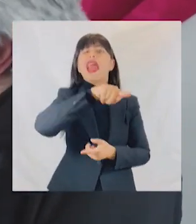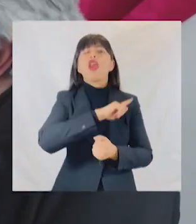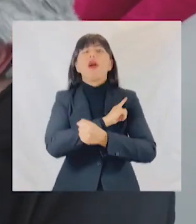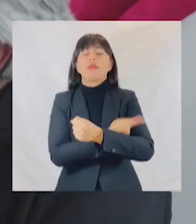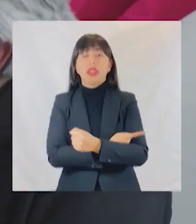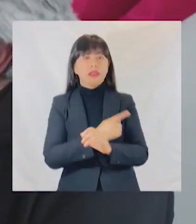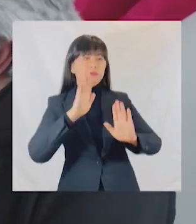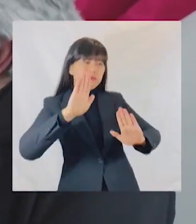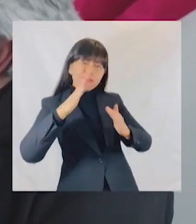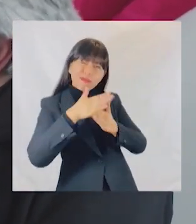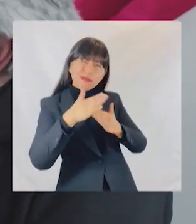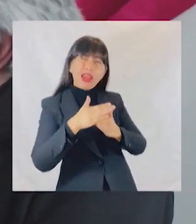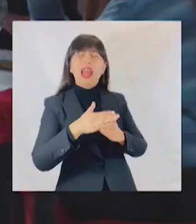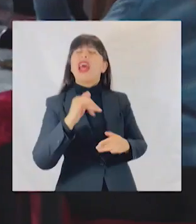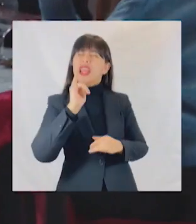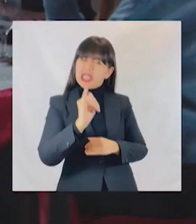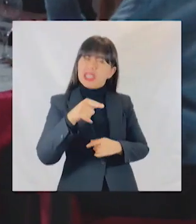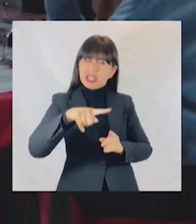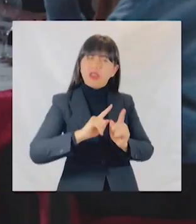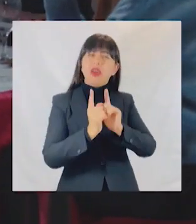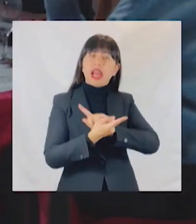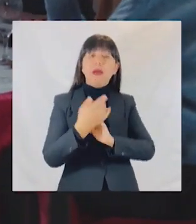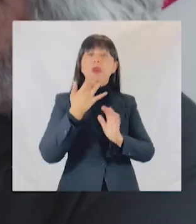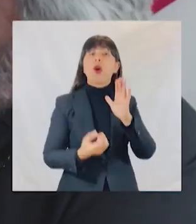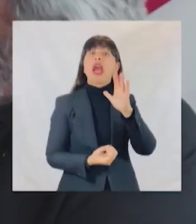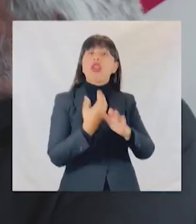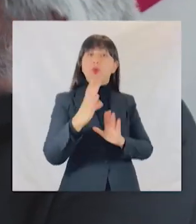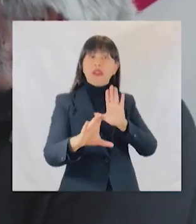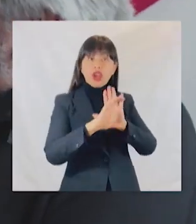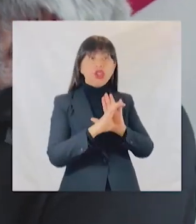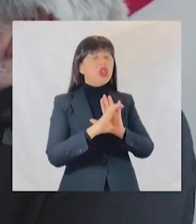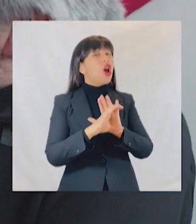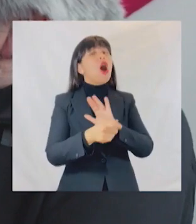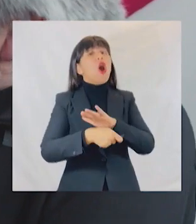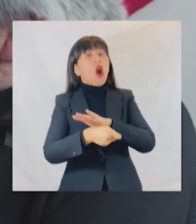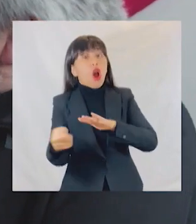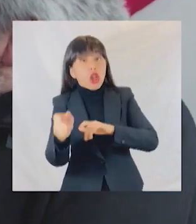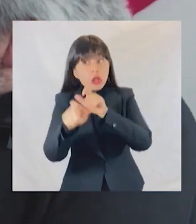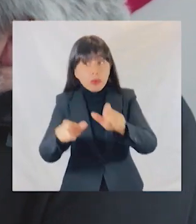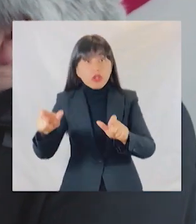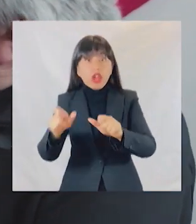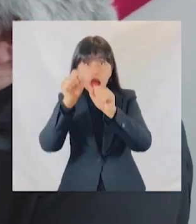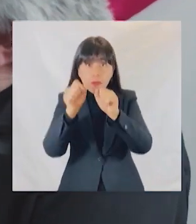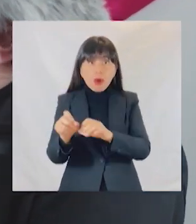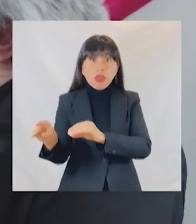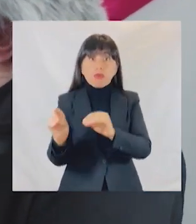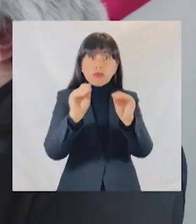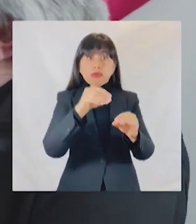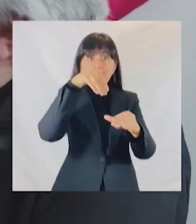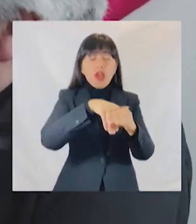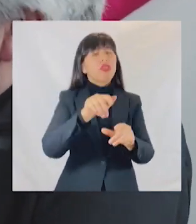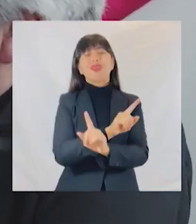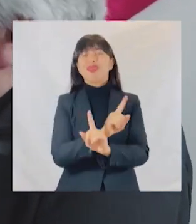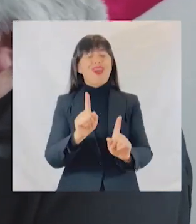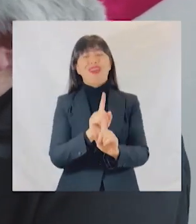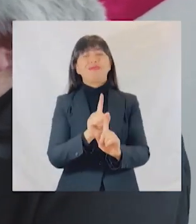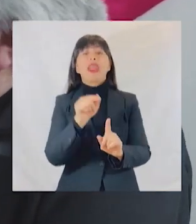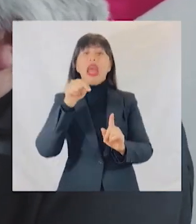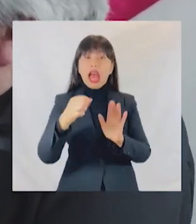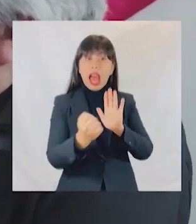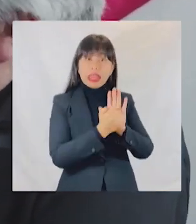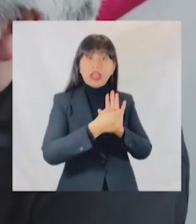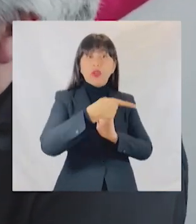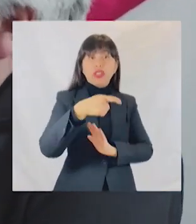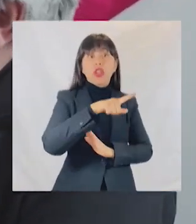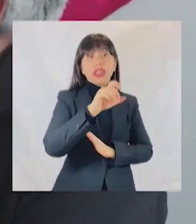Perdón que me meta, pero esto sí va a cambiar Porque con la nueva constitución Ningún corrupto va a poder llegar al poder Y la colusión va a ser imposible Artículo